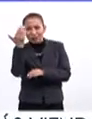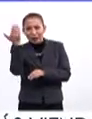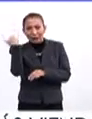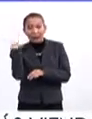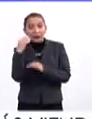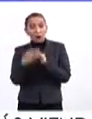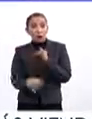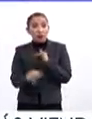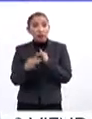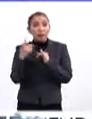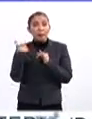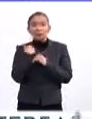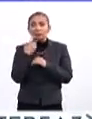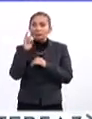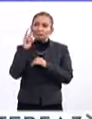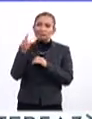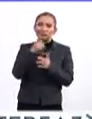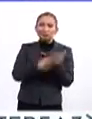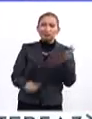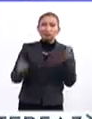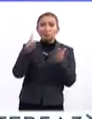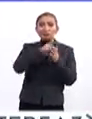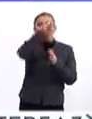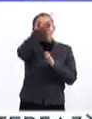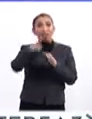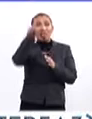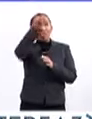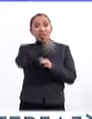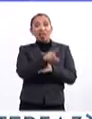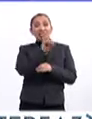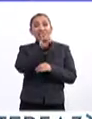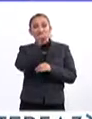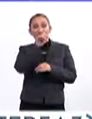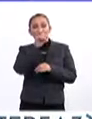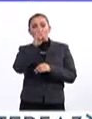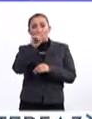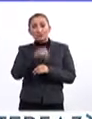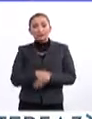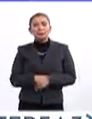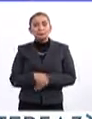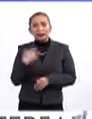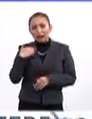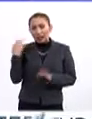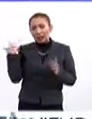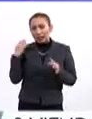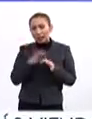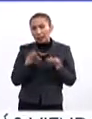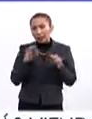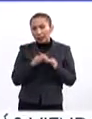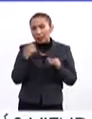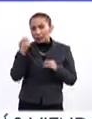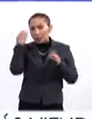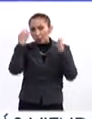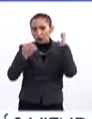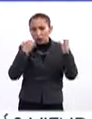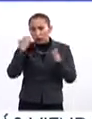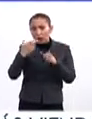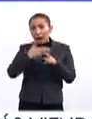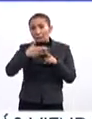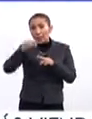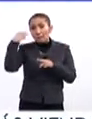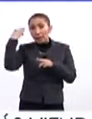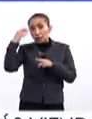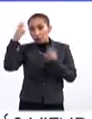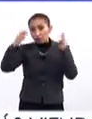y al final tachan el rostro de Díaz Ordaz, ¿no? Nos comentabas Ariadna que esta exposición va a estar hasta